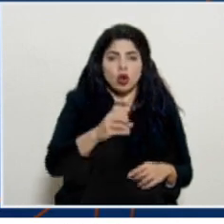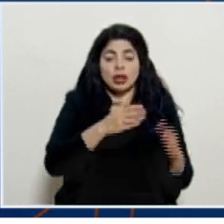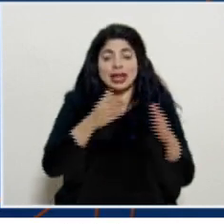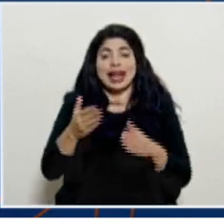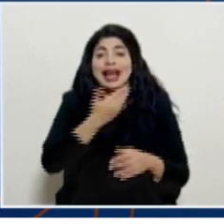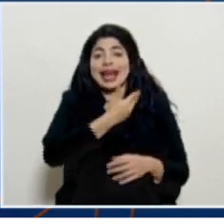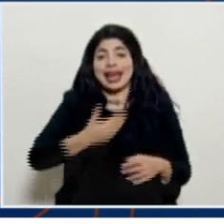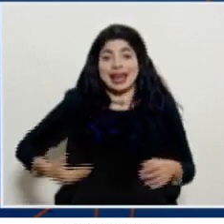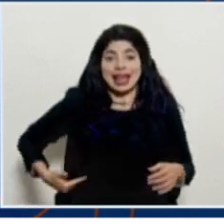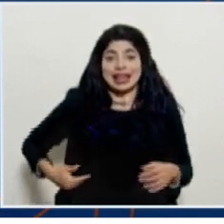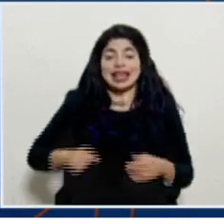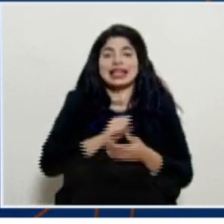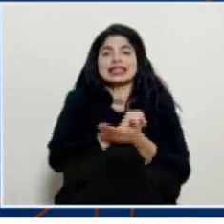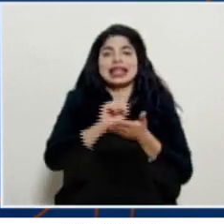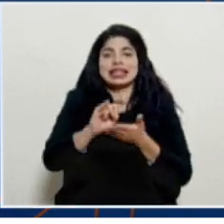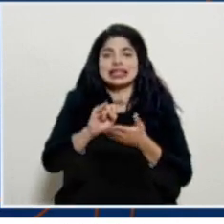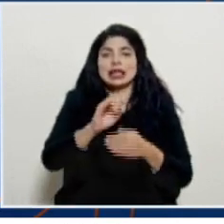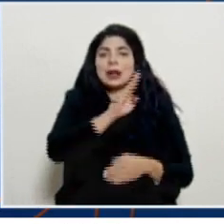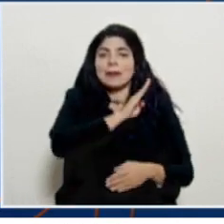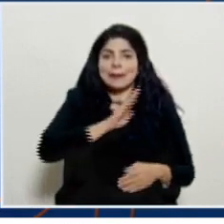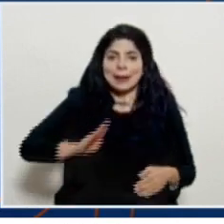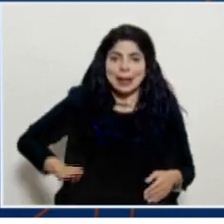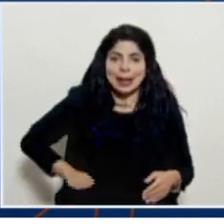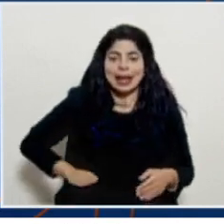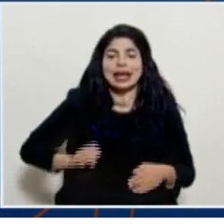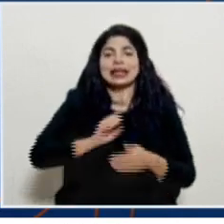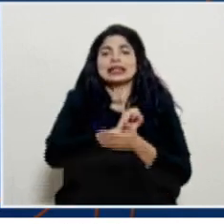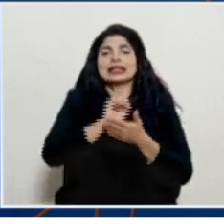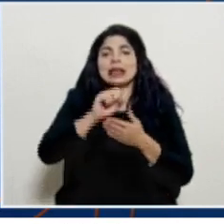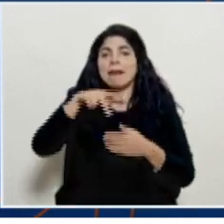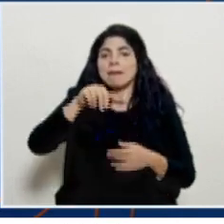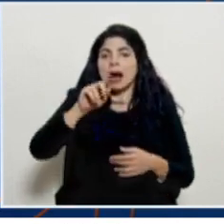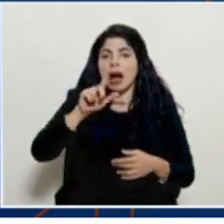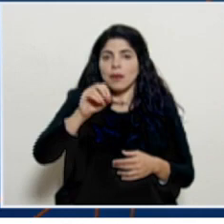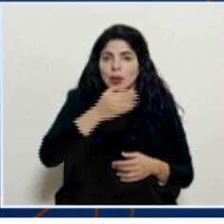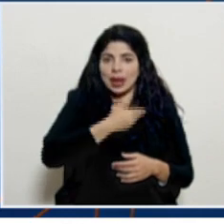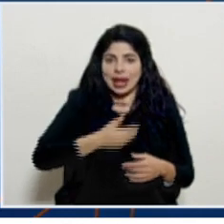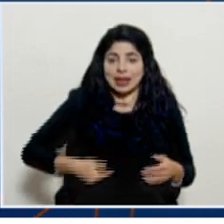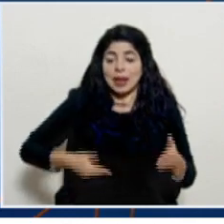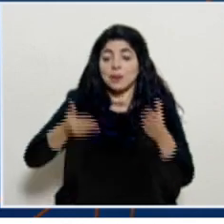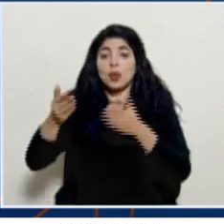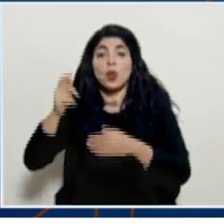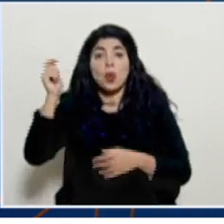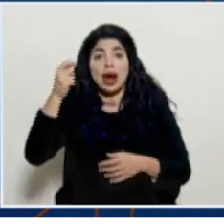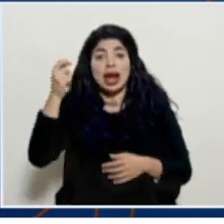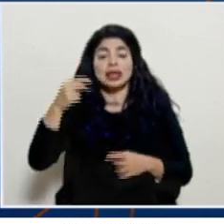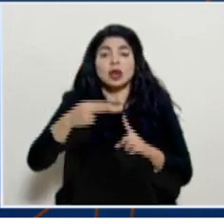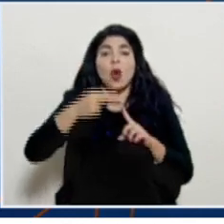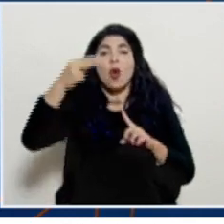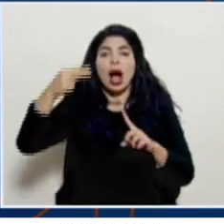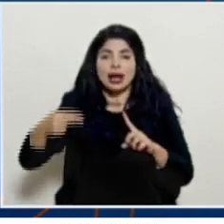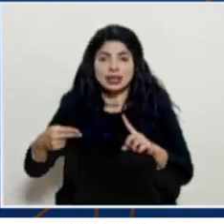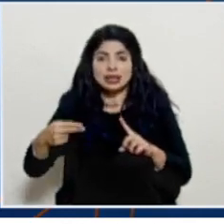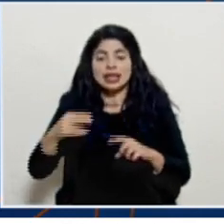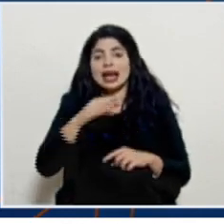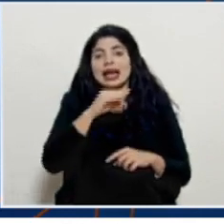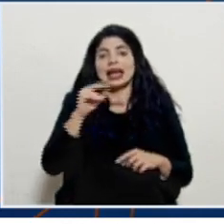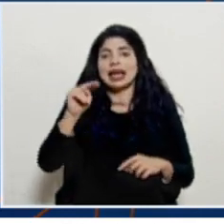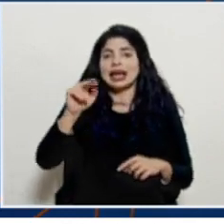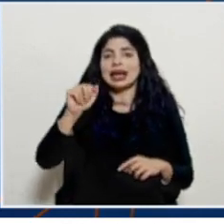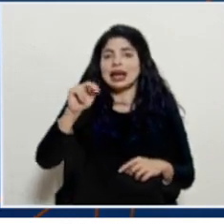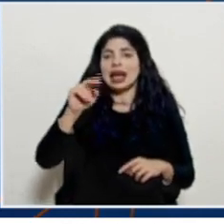provincia de Heredia San Isidro Belén y San Pablo de Heredia en la provincia de Guanacaste o Hancha y